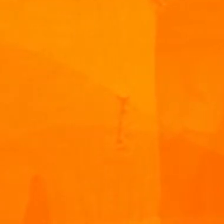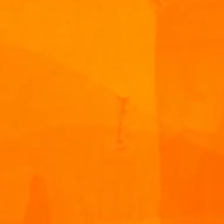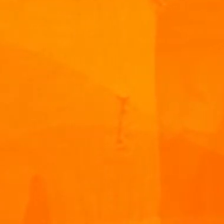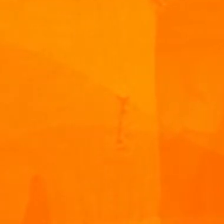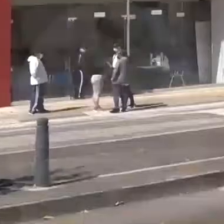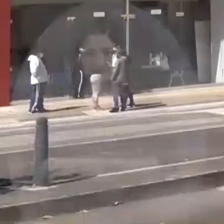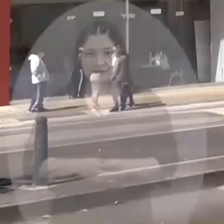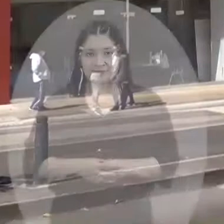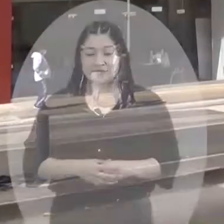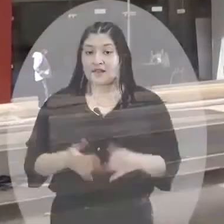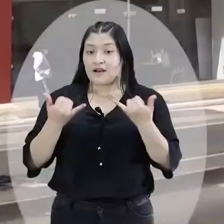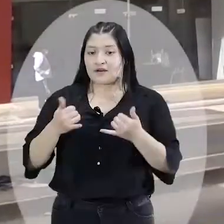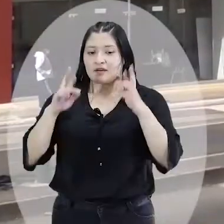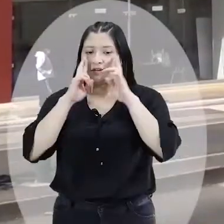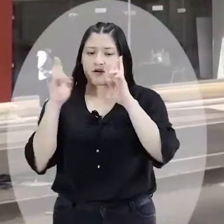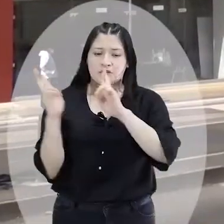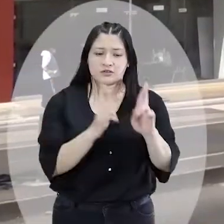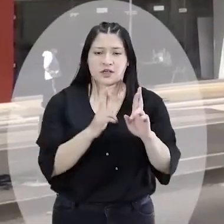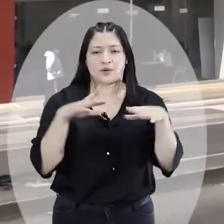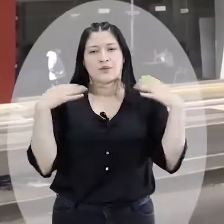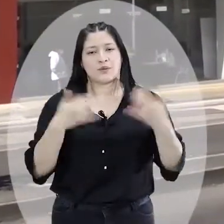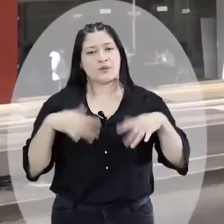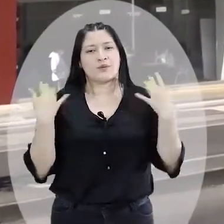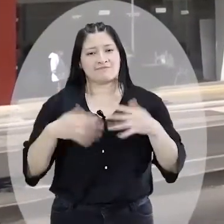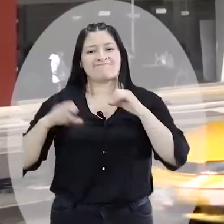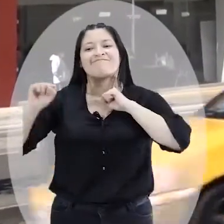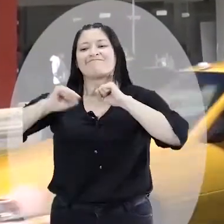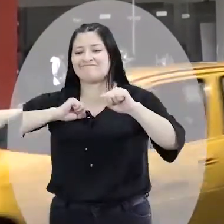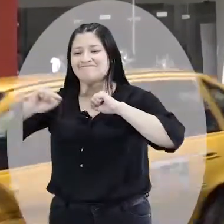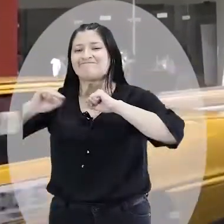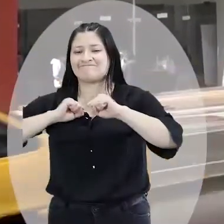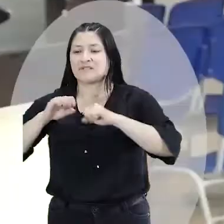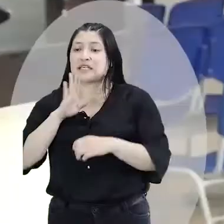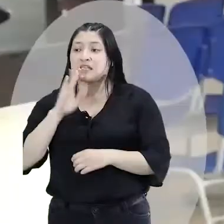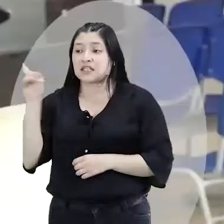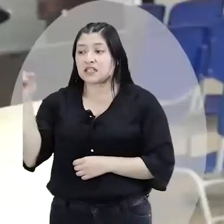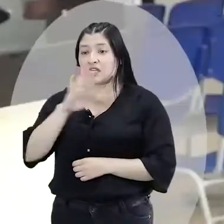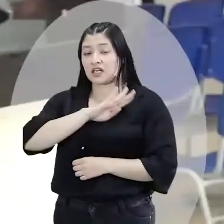¿Qué es la gestión de la